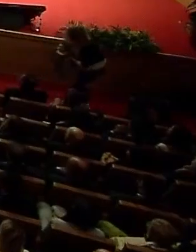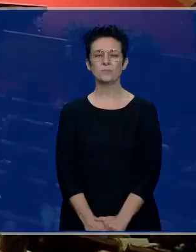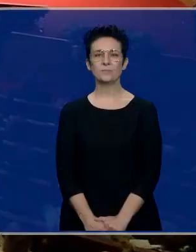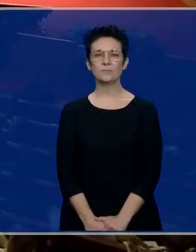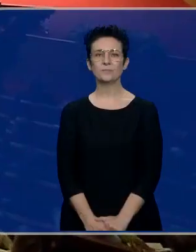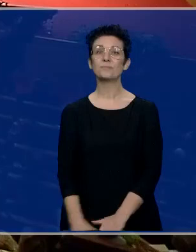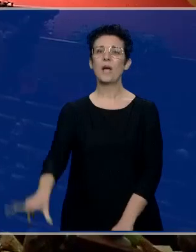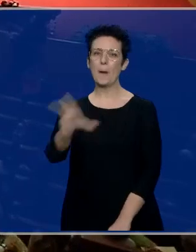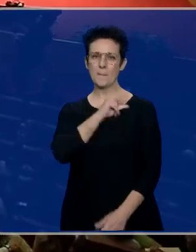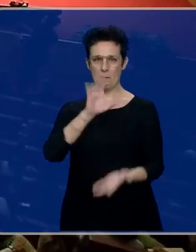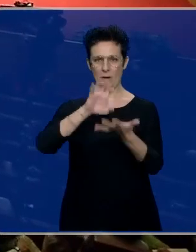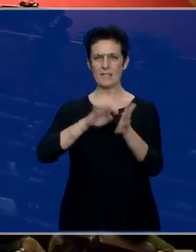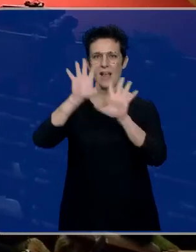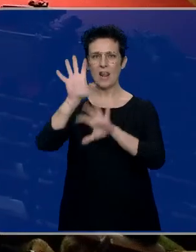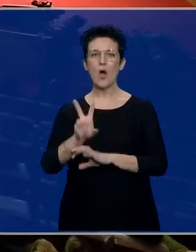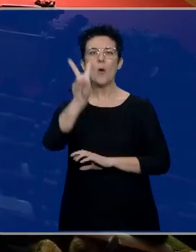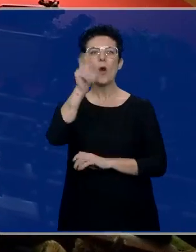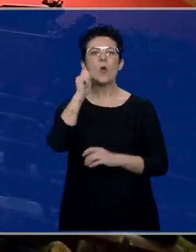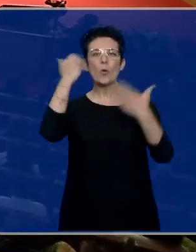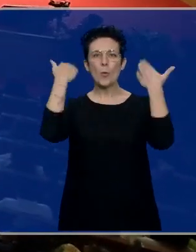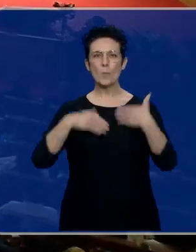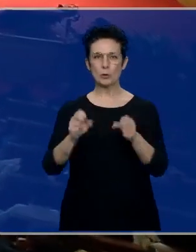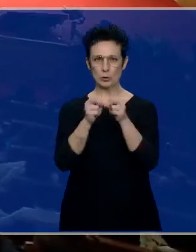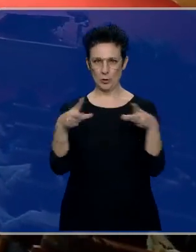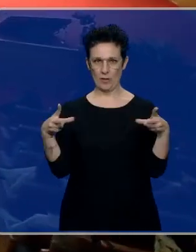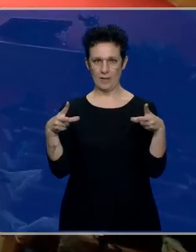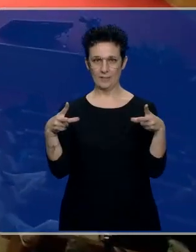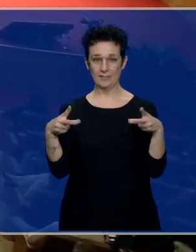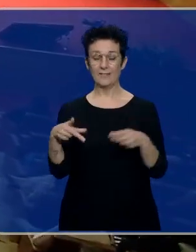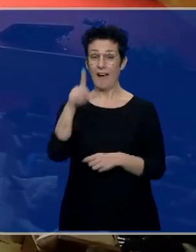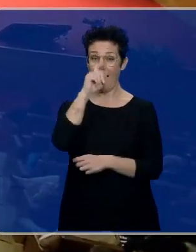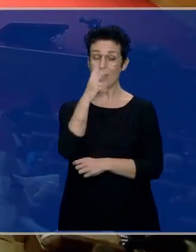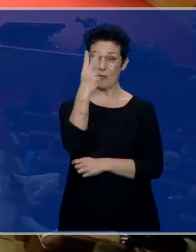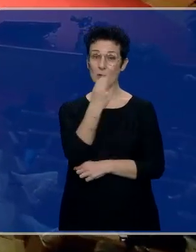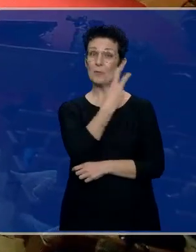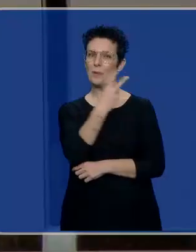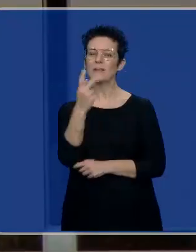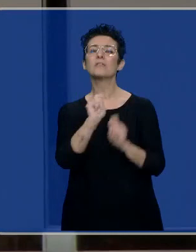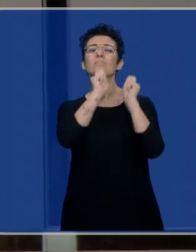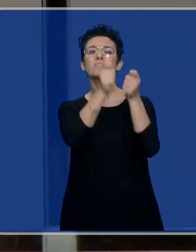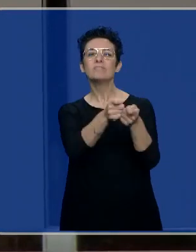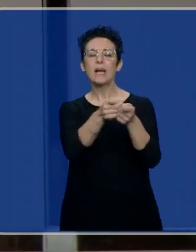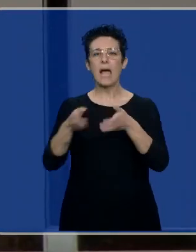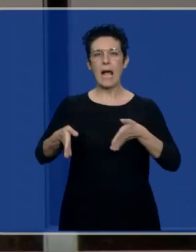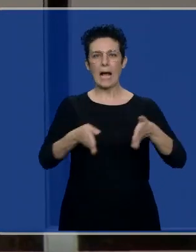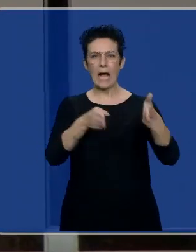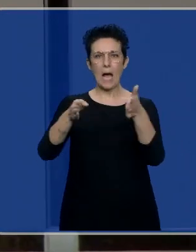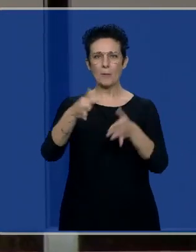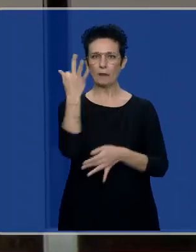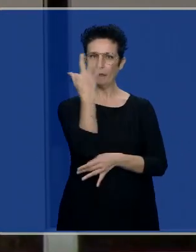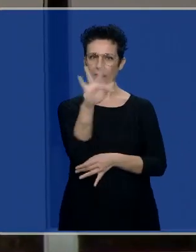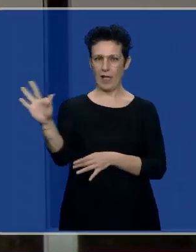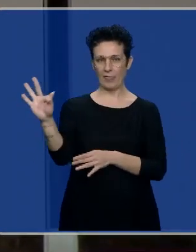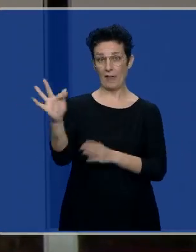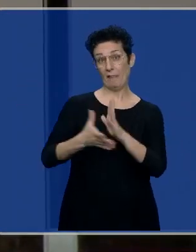Vamos con el premio Castilla y León de Valores Humanos y Sociales que en 2022 ha recaído en el Camino Francés Federación.